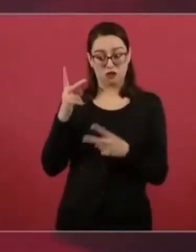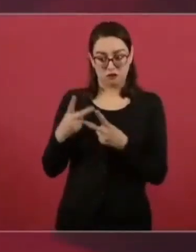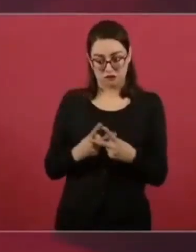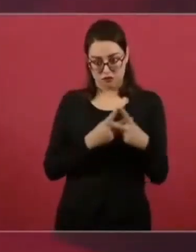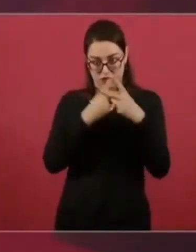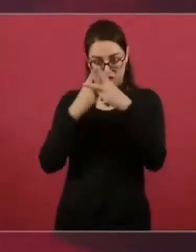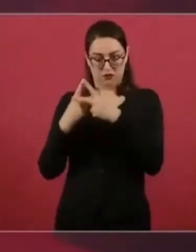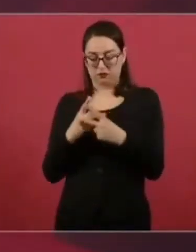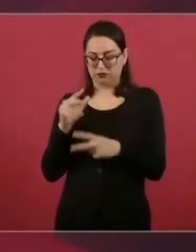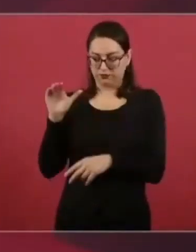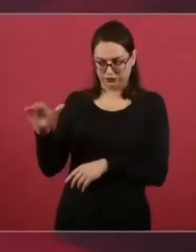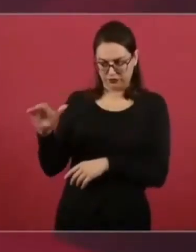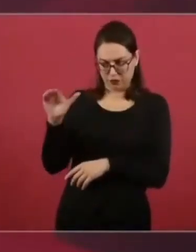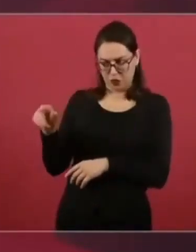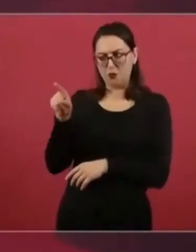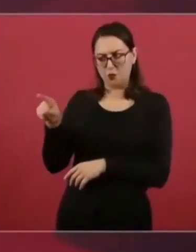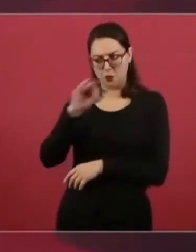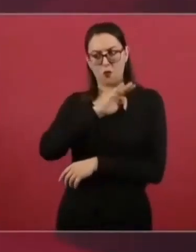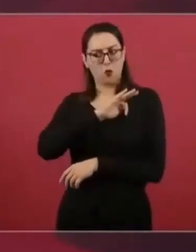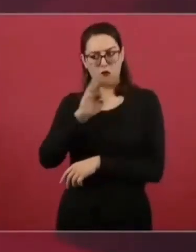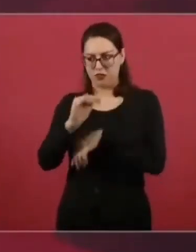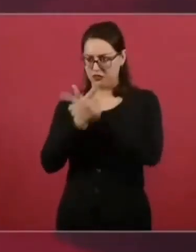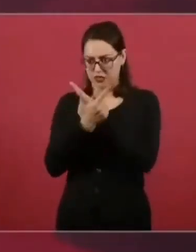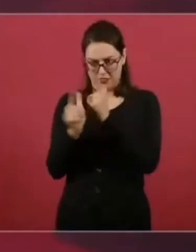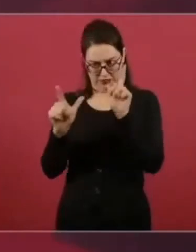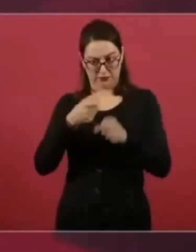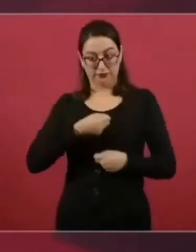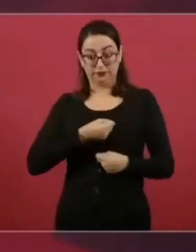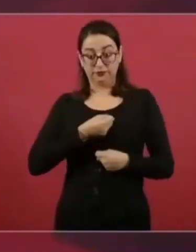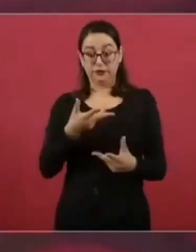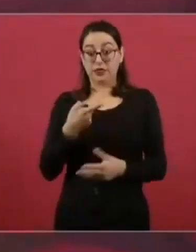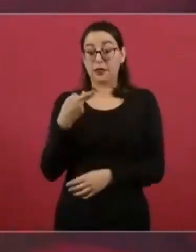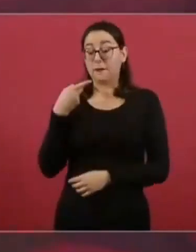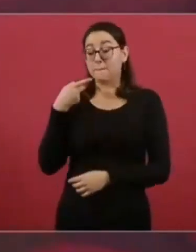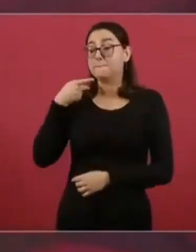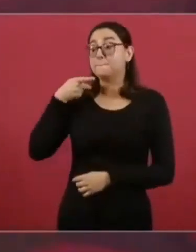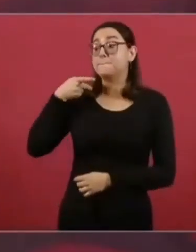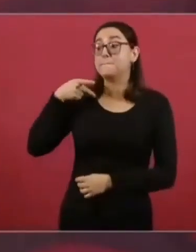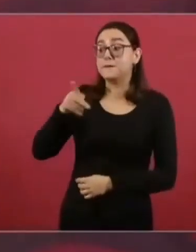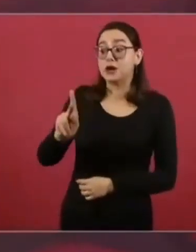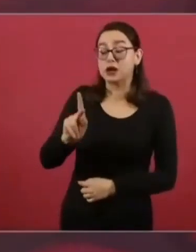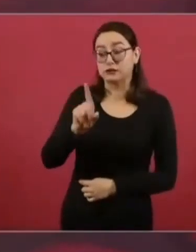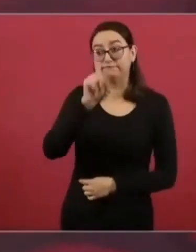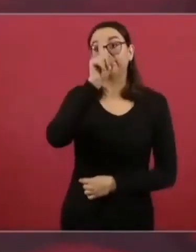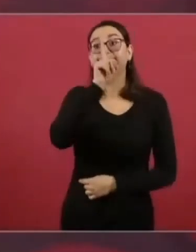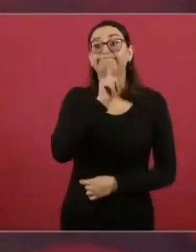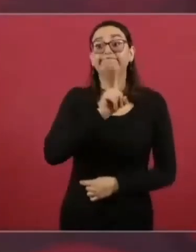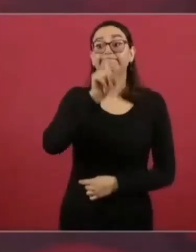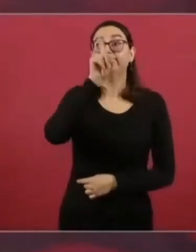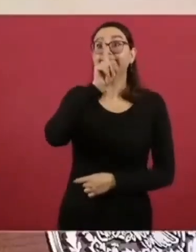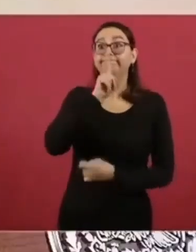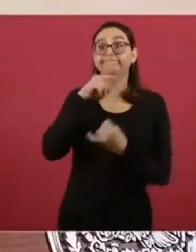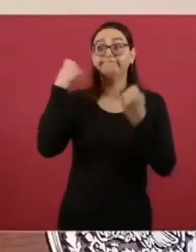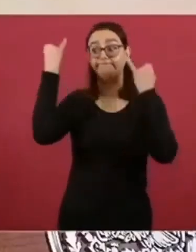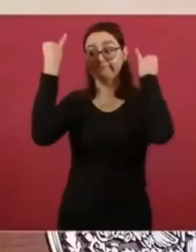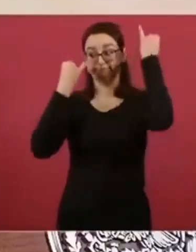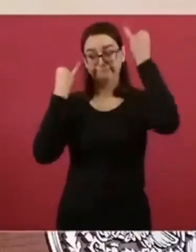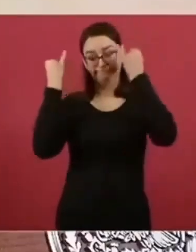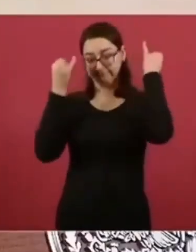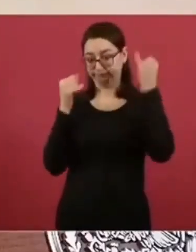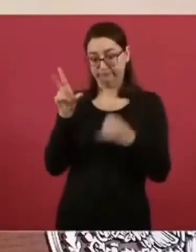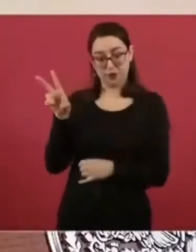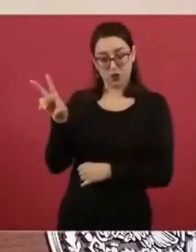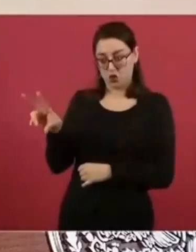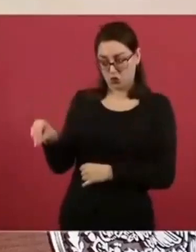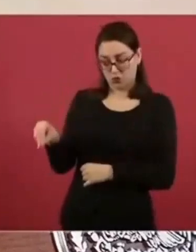Pero que no calumnien, que se